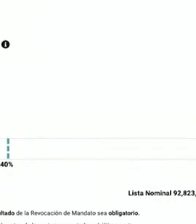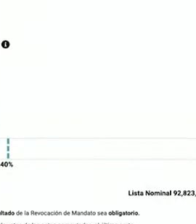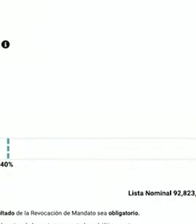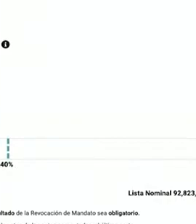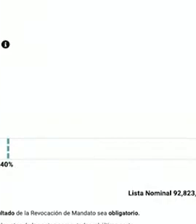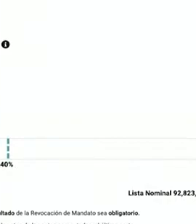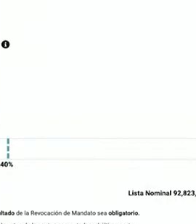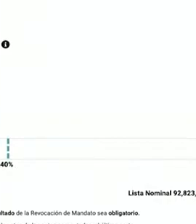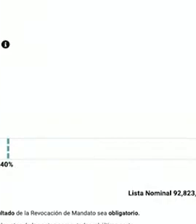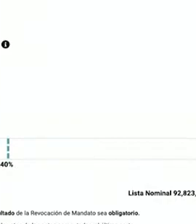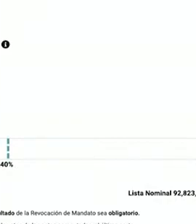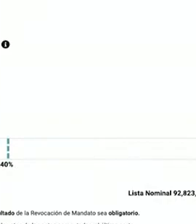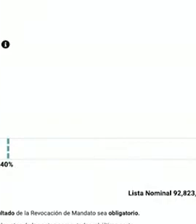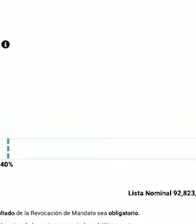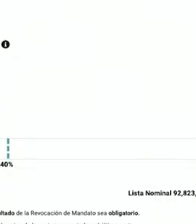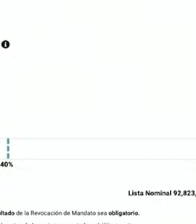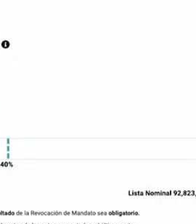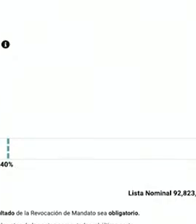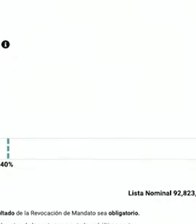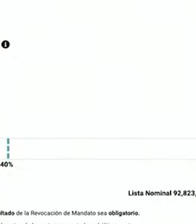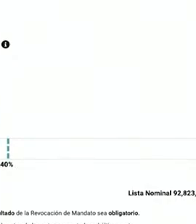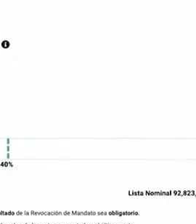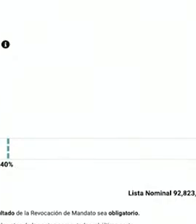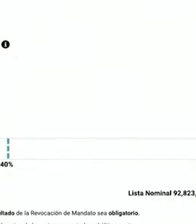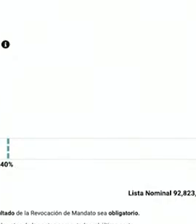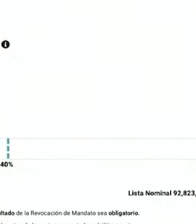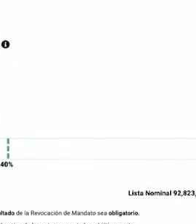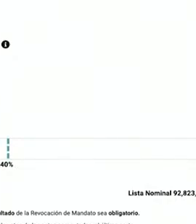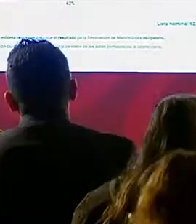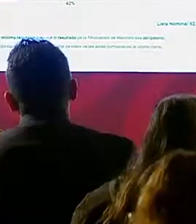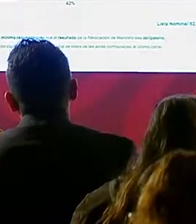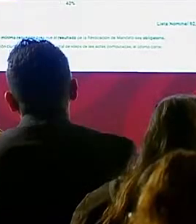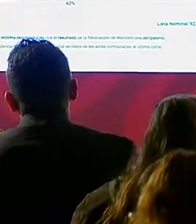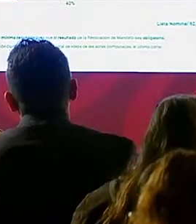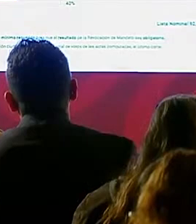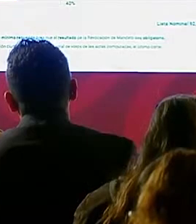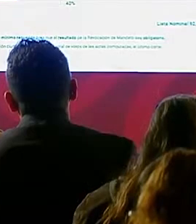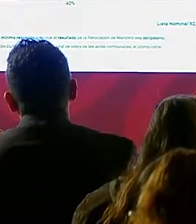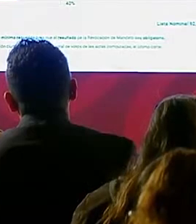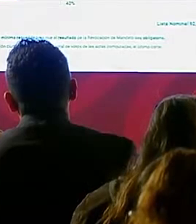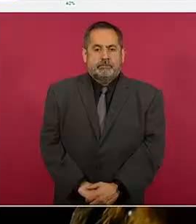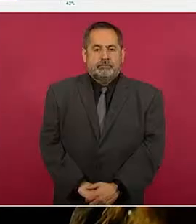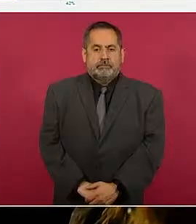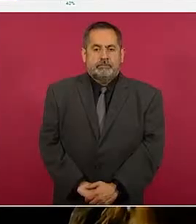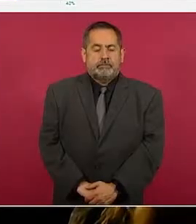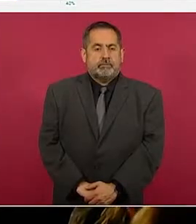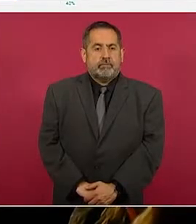revocara el mandato, un millón 56,